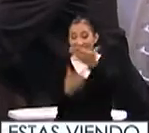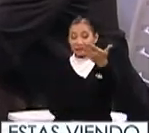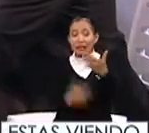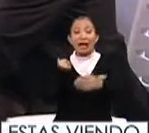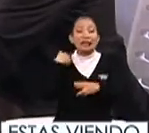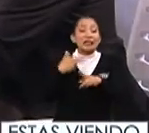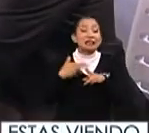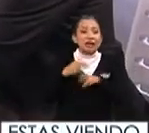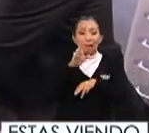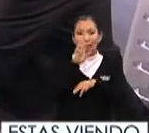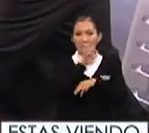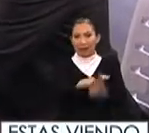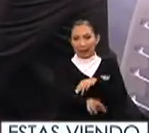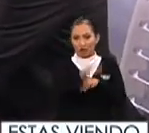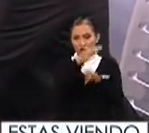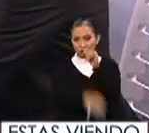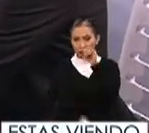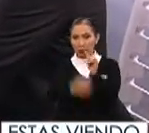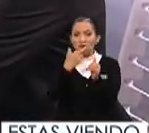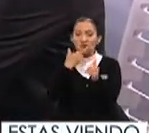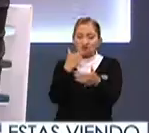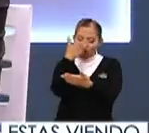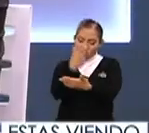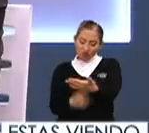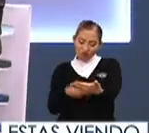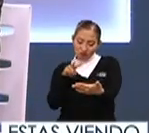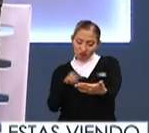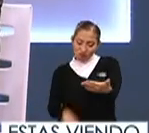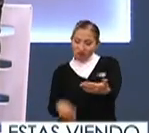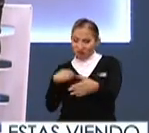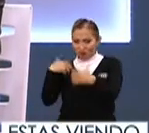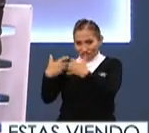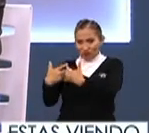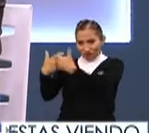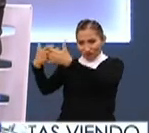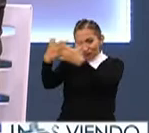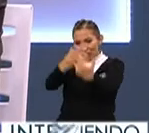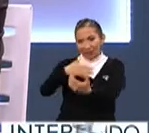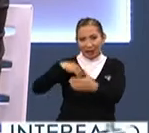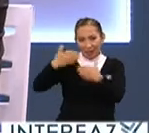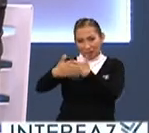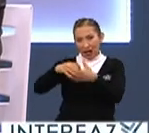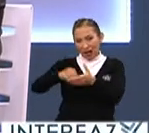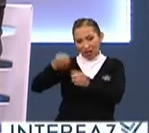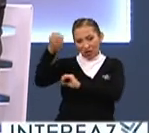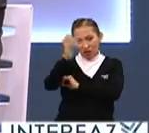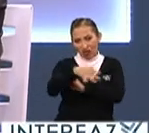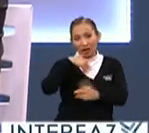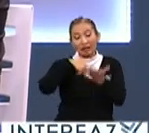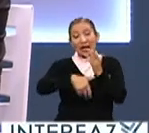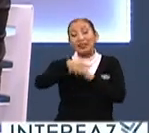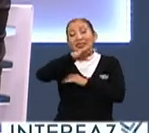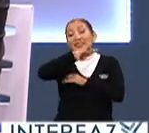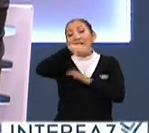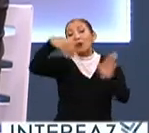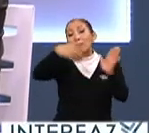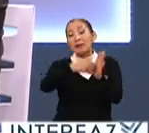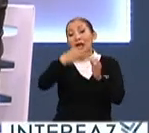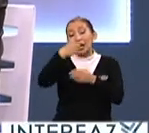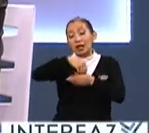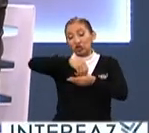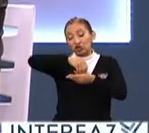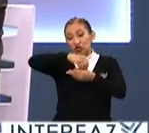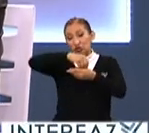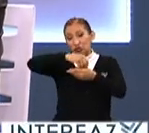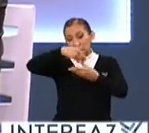esos hasta el día martes, que fue el último reporte que tenemos por las compañías de mensajería, teníamos cerca de 19 mil sobres